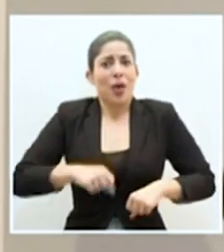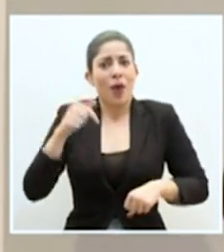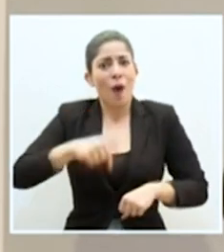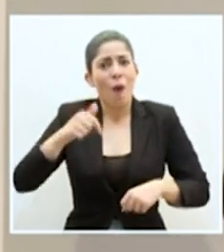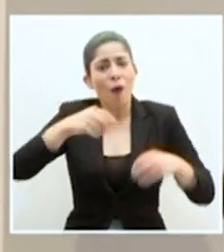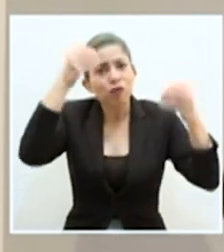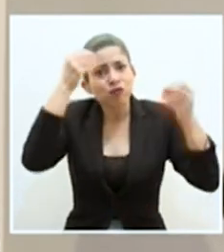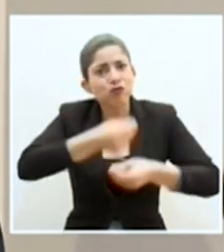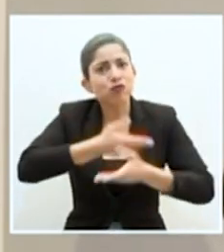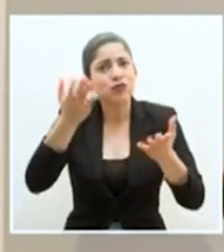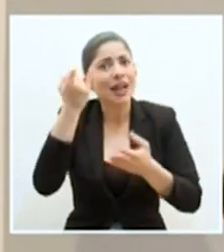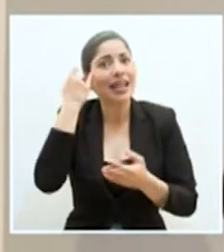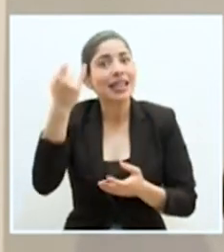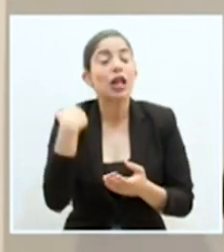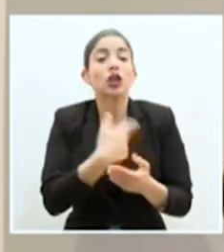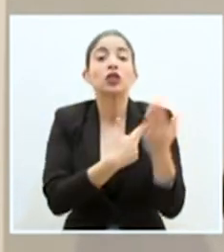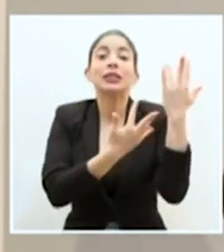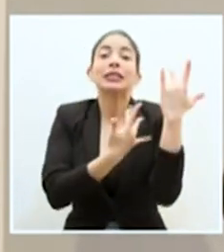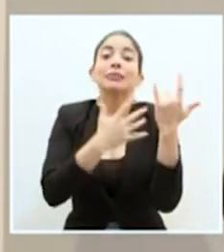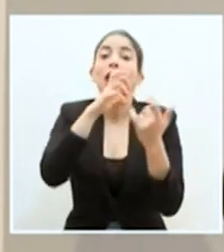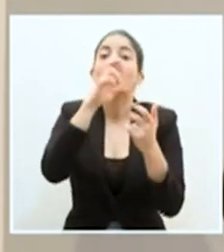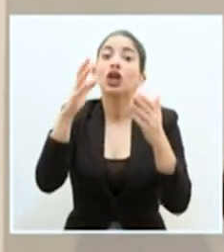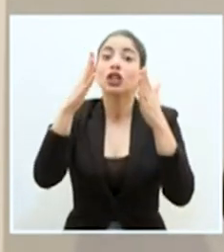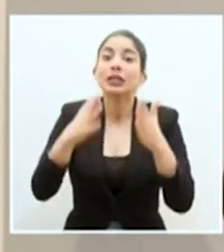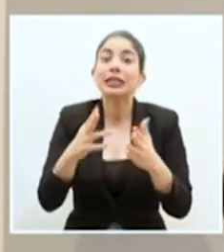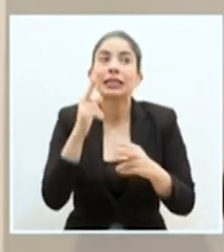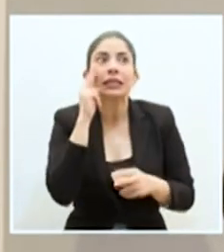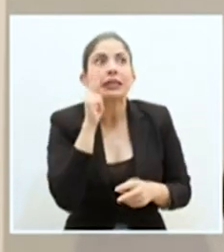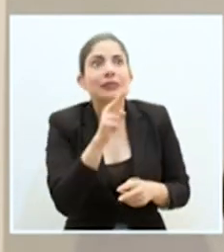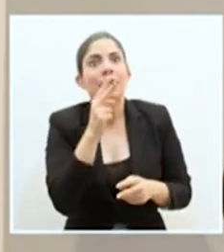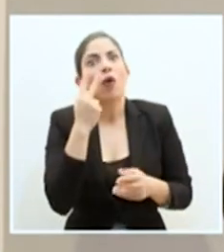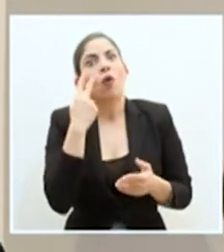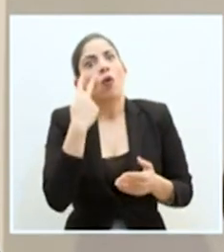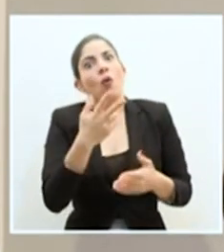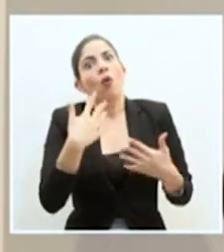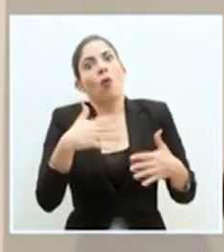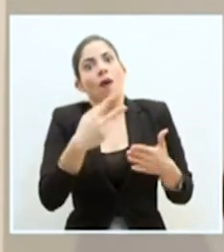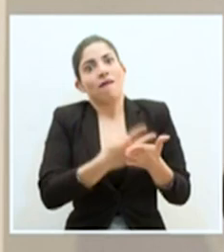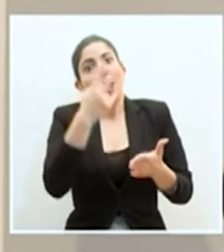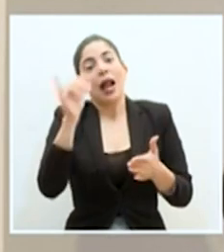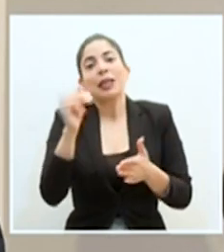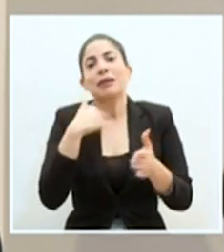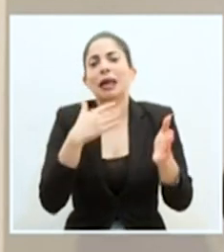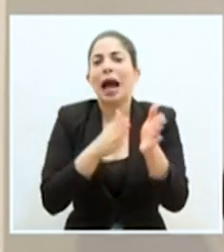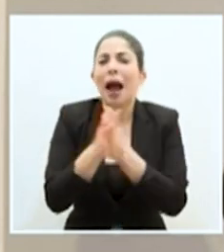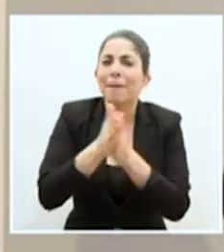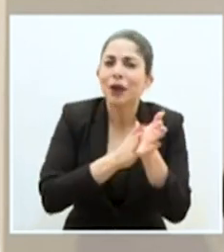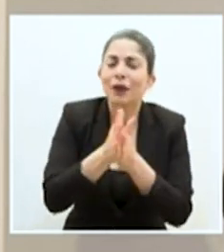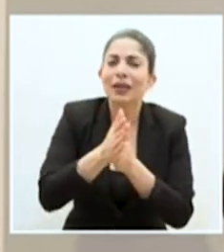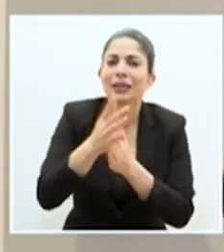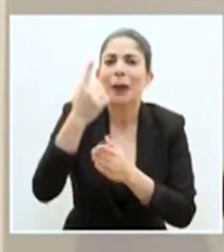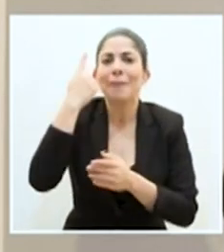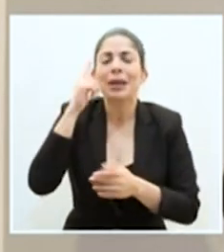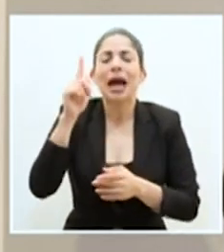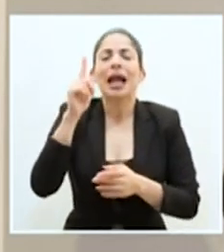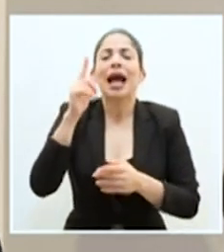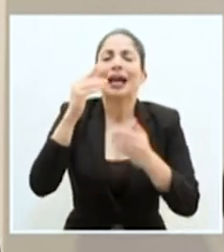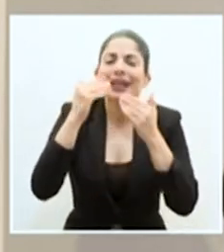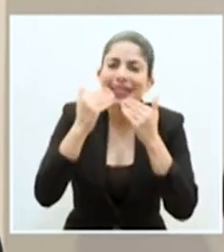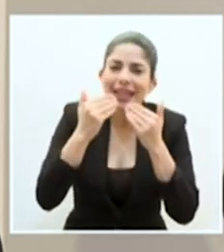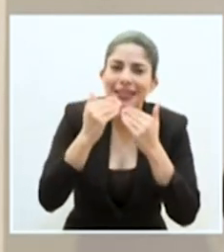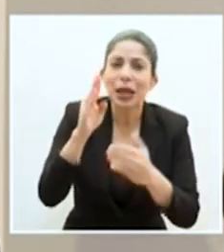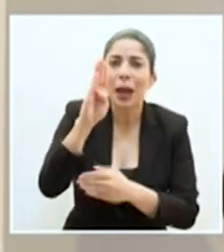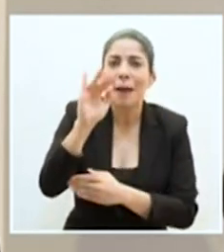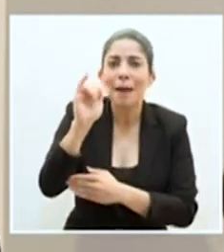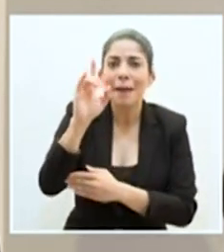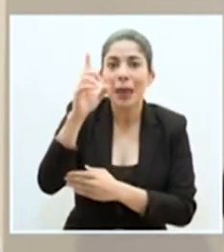esta iniciativa. Esperamos que los costarricenses le vean muchísimo valor y quiero aprovechar también para agradecer al